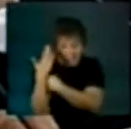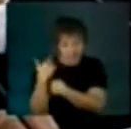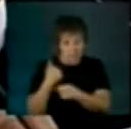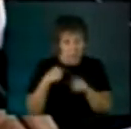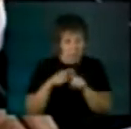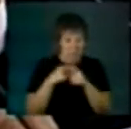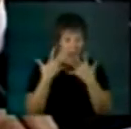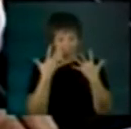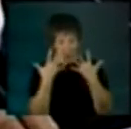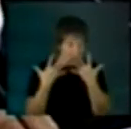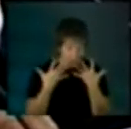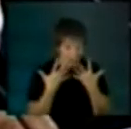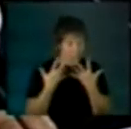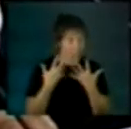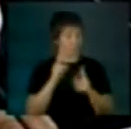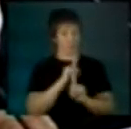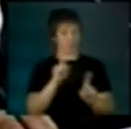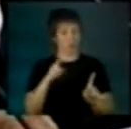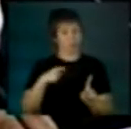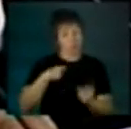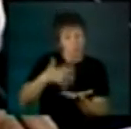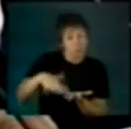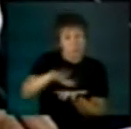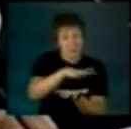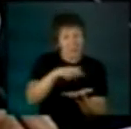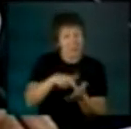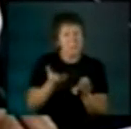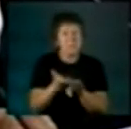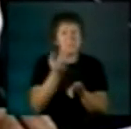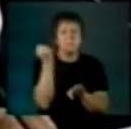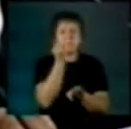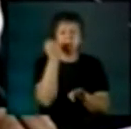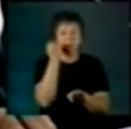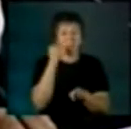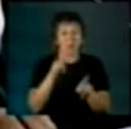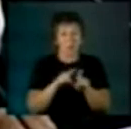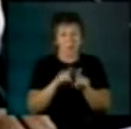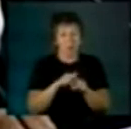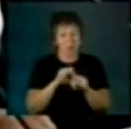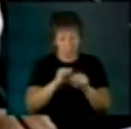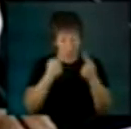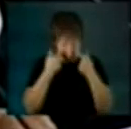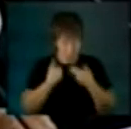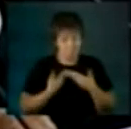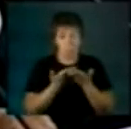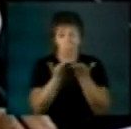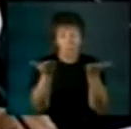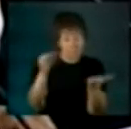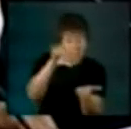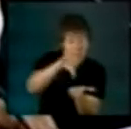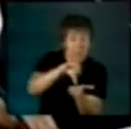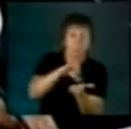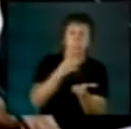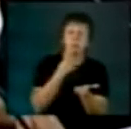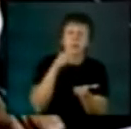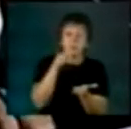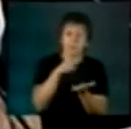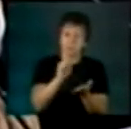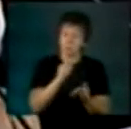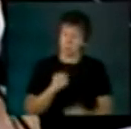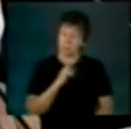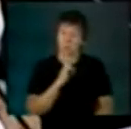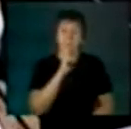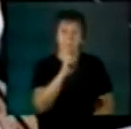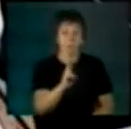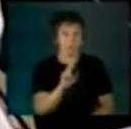La sociedad ha levantado el asunto a los primeros lugares de la agenda pública y desde el sistema político tenemos que responder